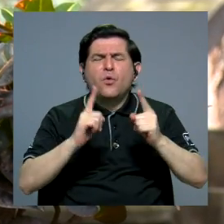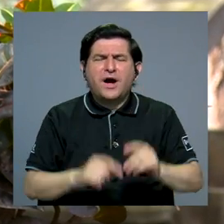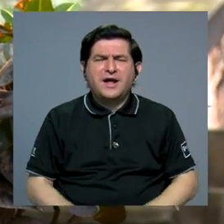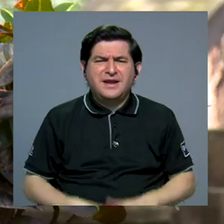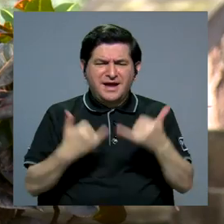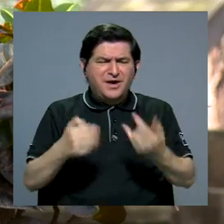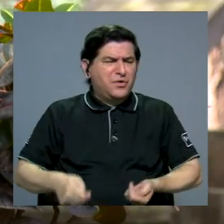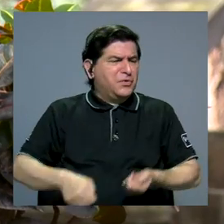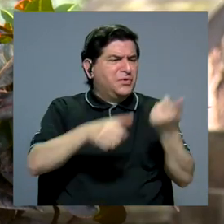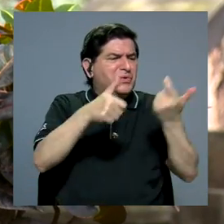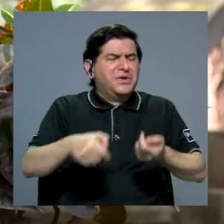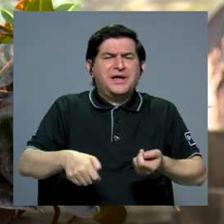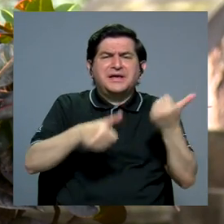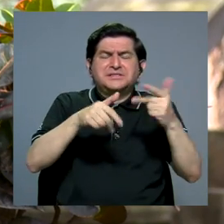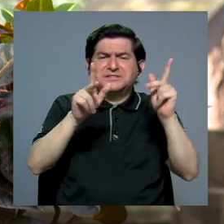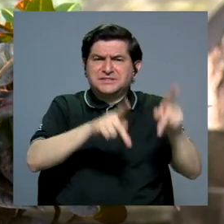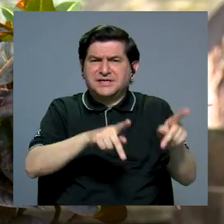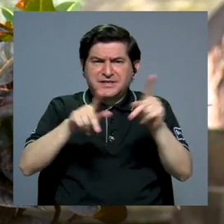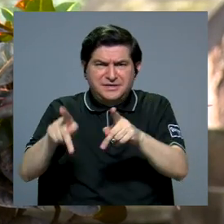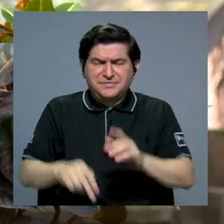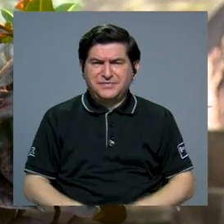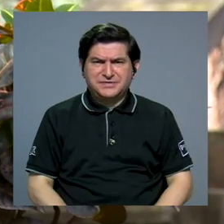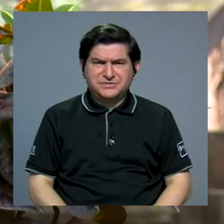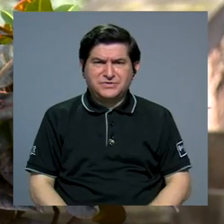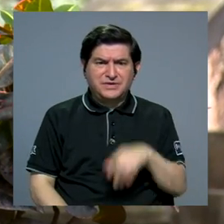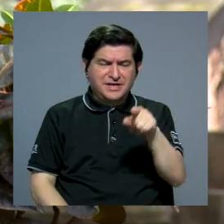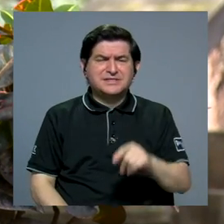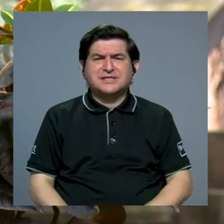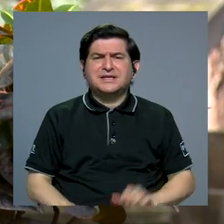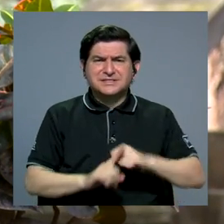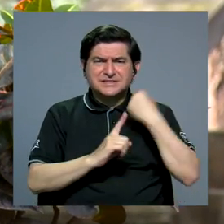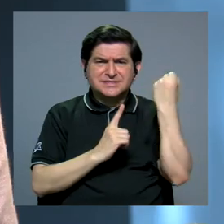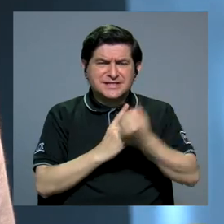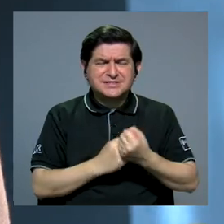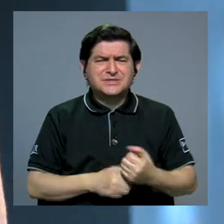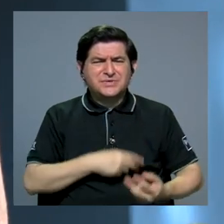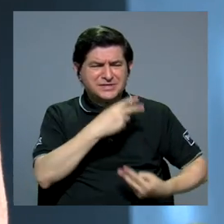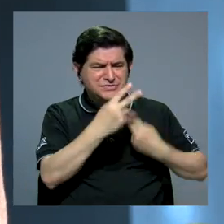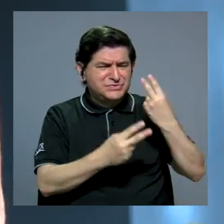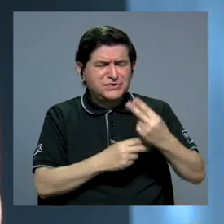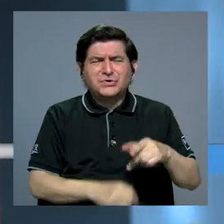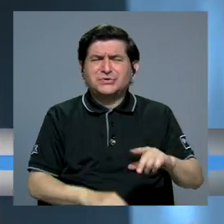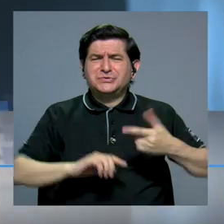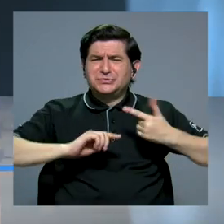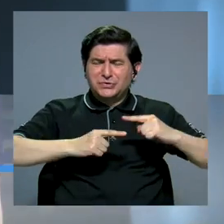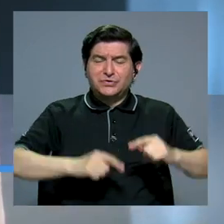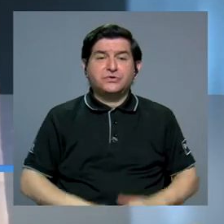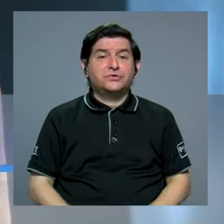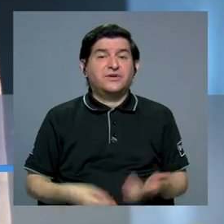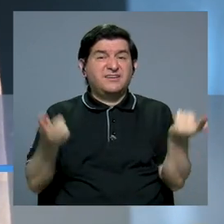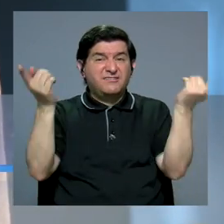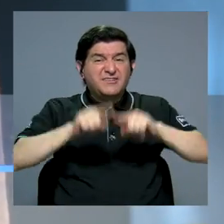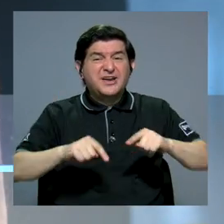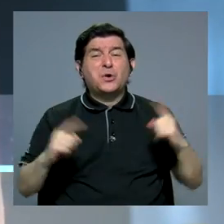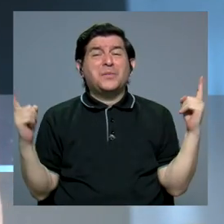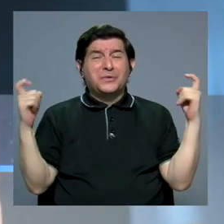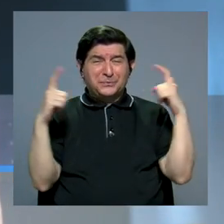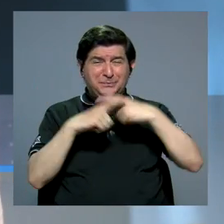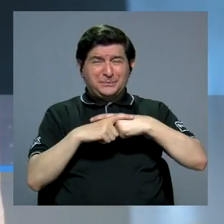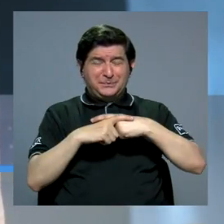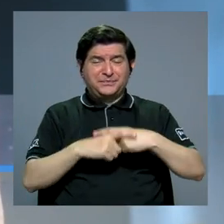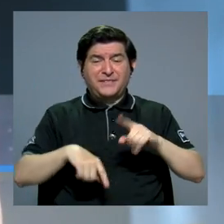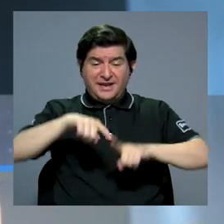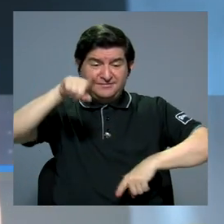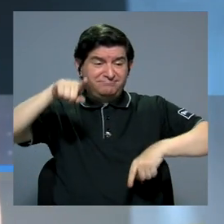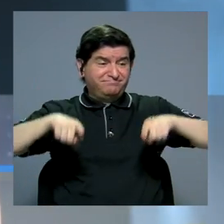que están expulsando a los ciudadanos a hacer estos recorridos tan dolorosos? Sí, es un fenómeno complejo porque, digamos, la